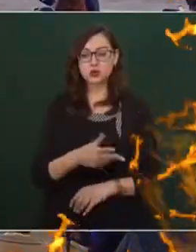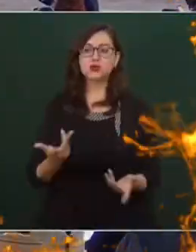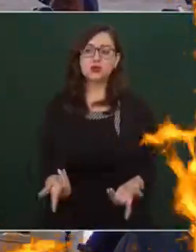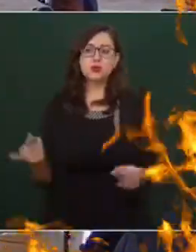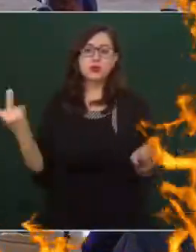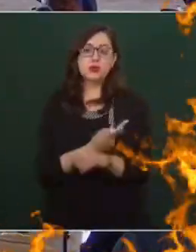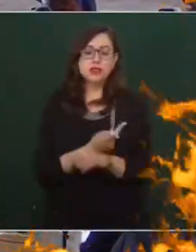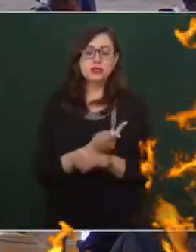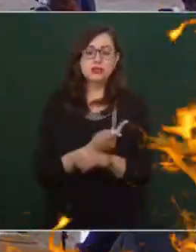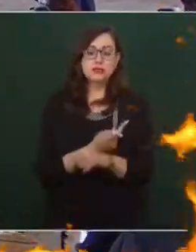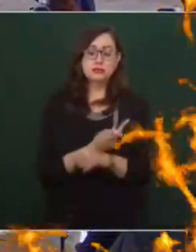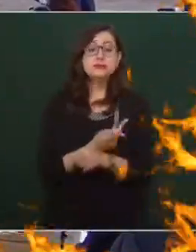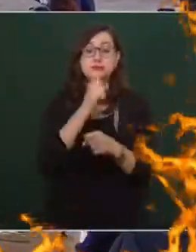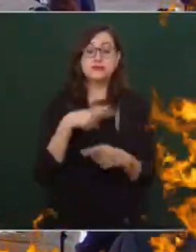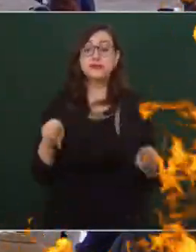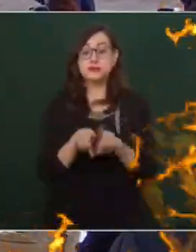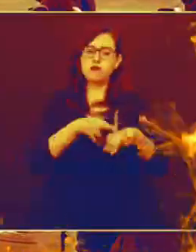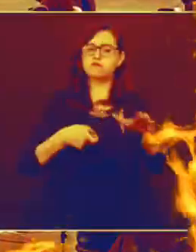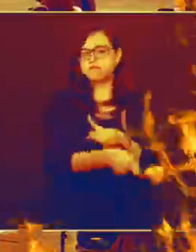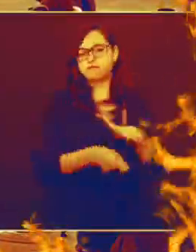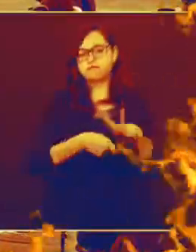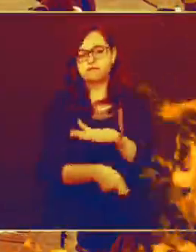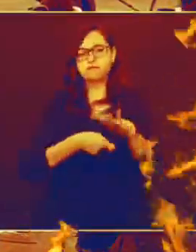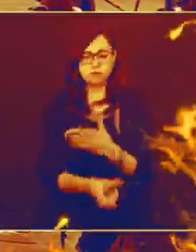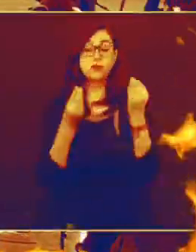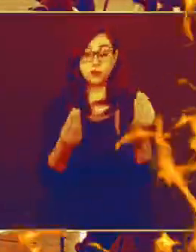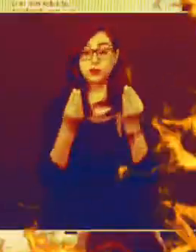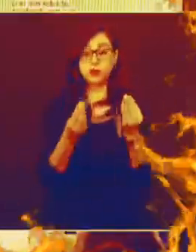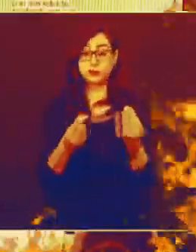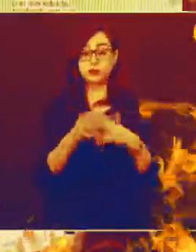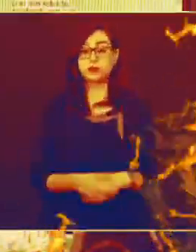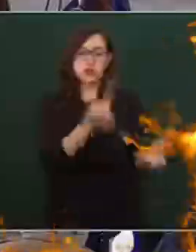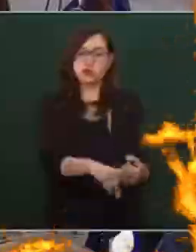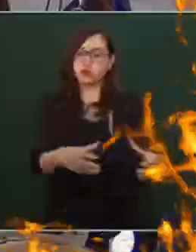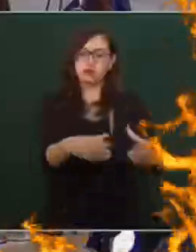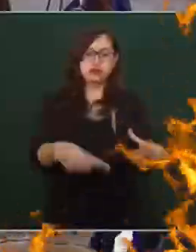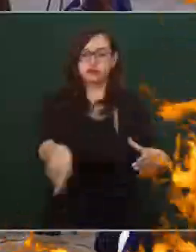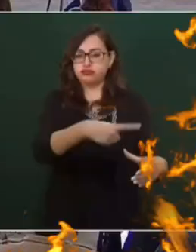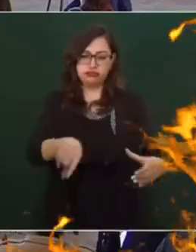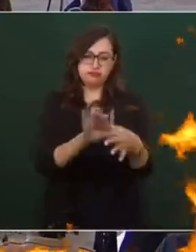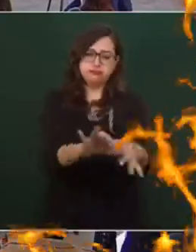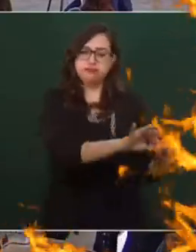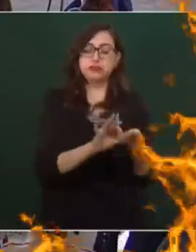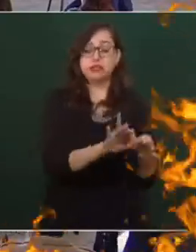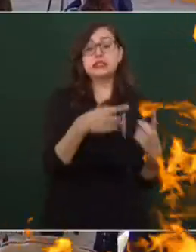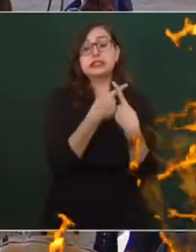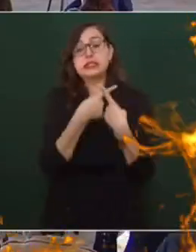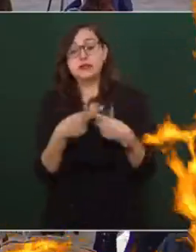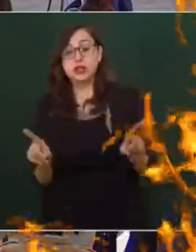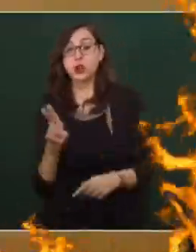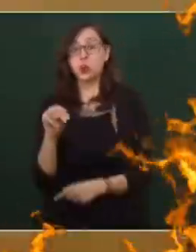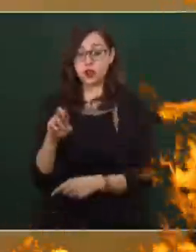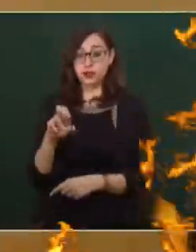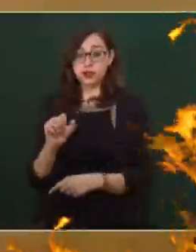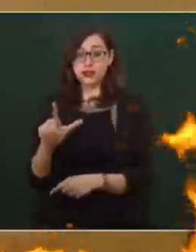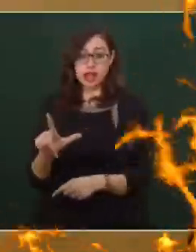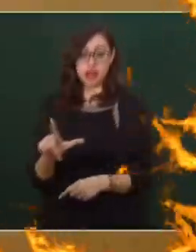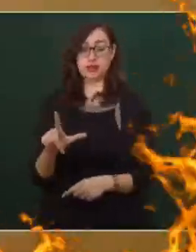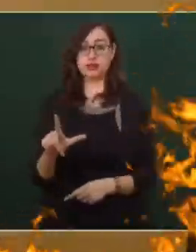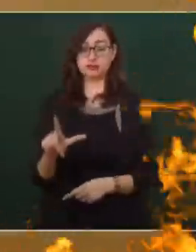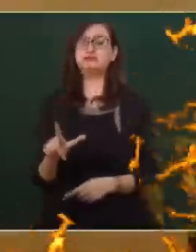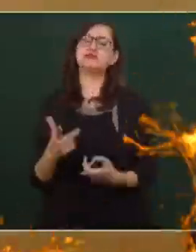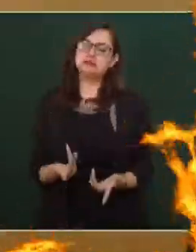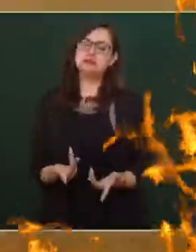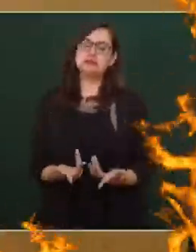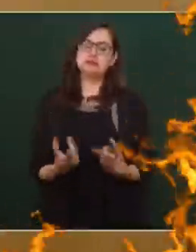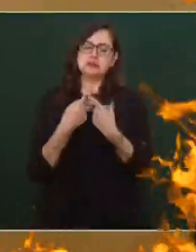están financiados por las grandes corporaciones. Tienen pacto hasta con el diablo. El universal no, ya hablaba yo. Y